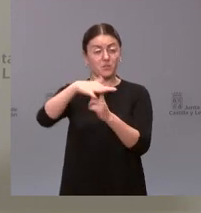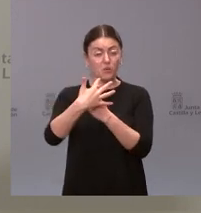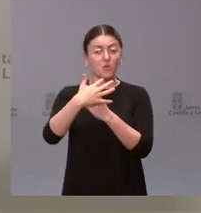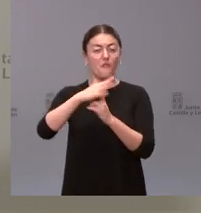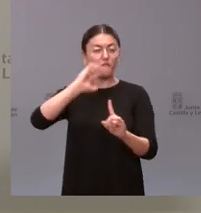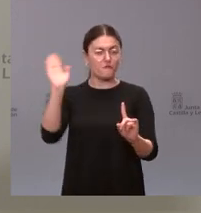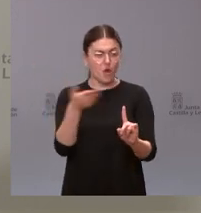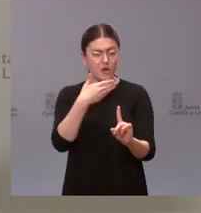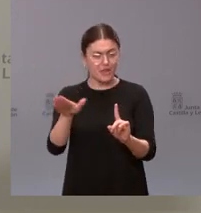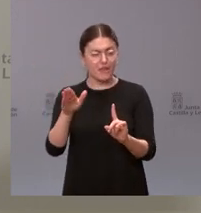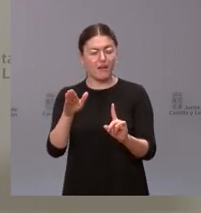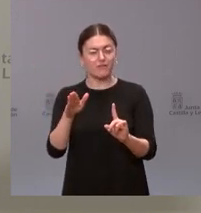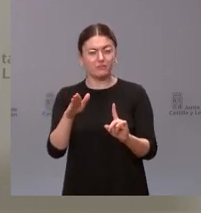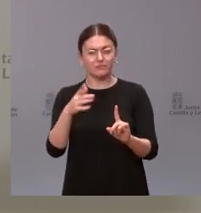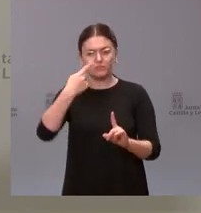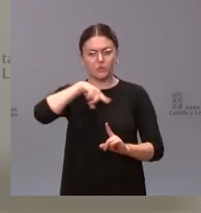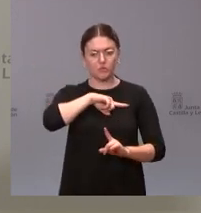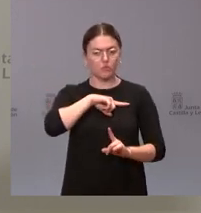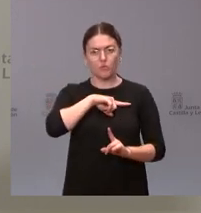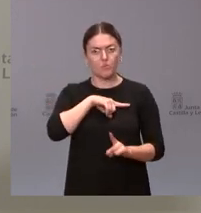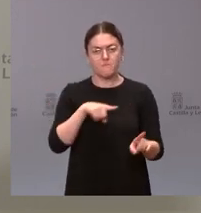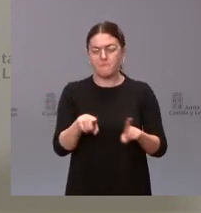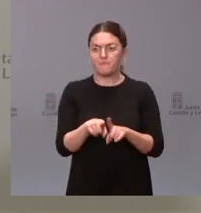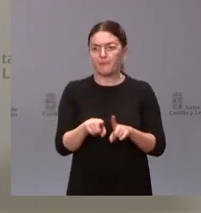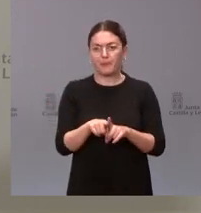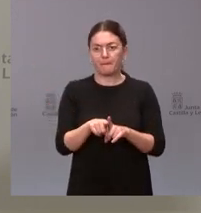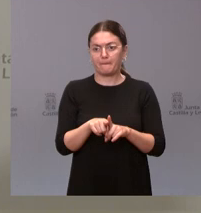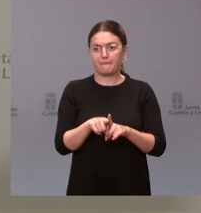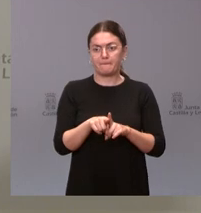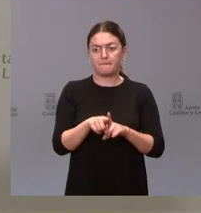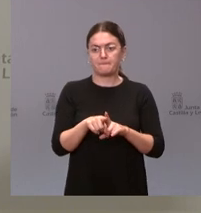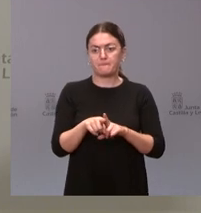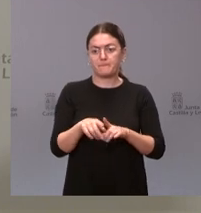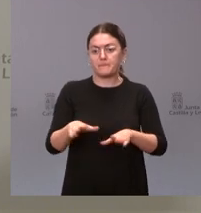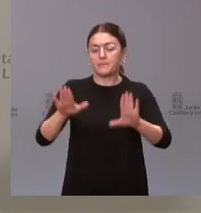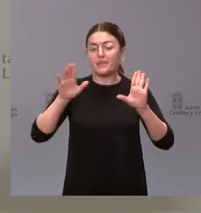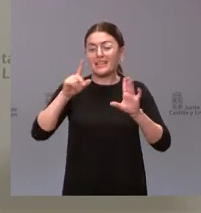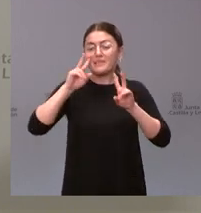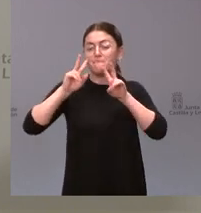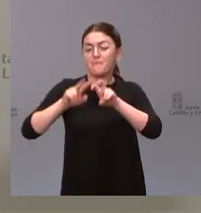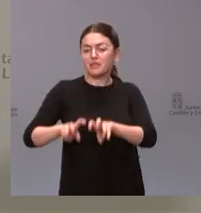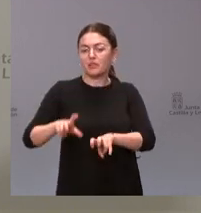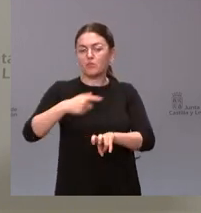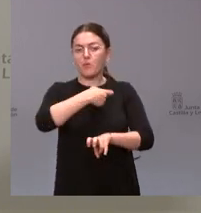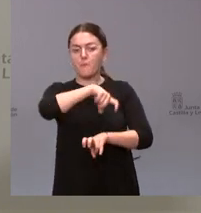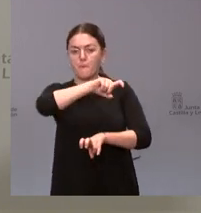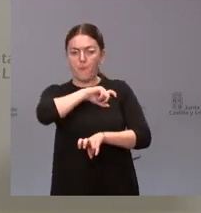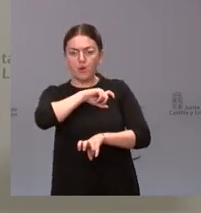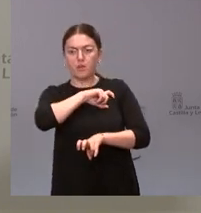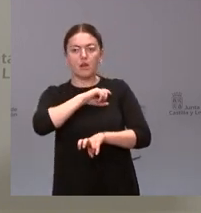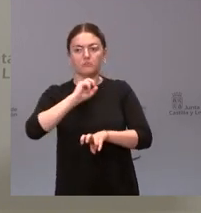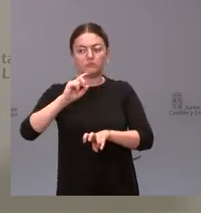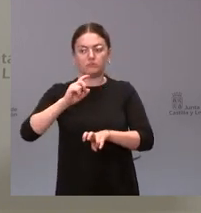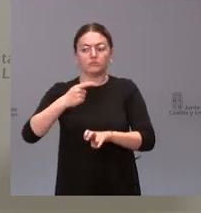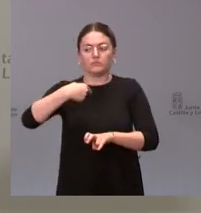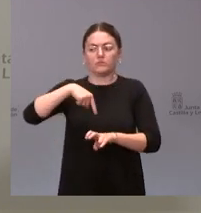nosotros lógicamente sin perjuicio de las investigaciones que haya que realizar por parte de las fuerzas y cooperativas del Estado lamentamos